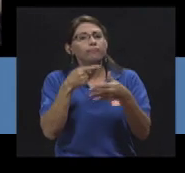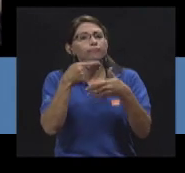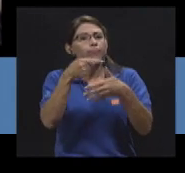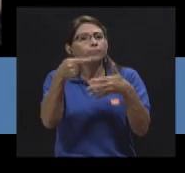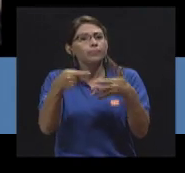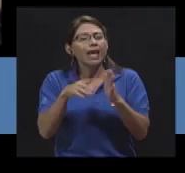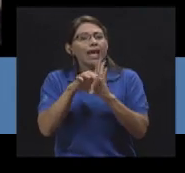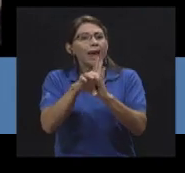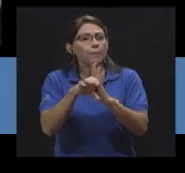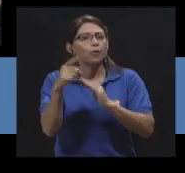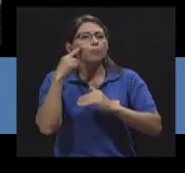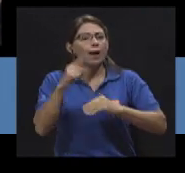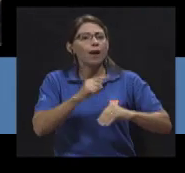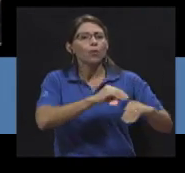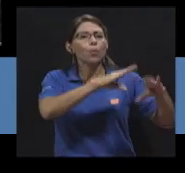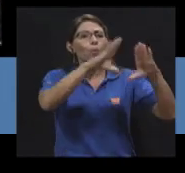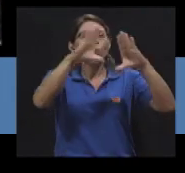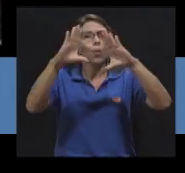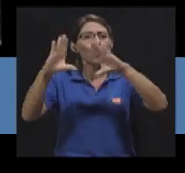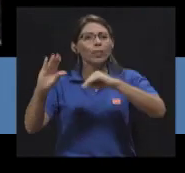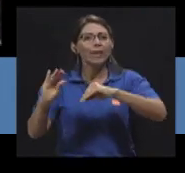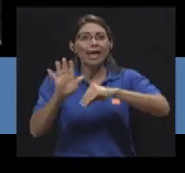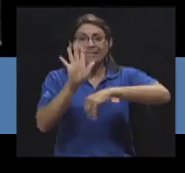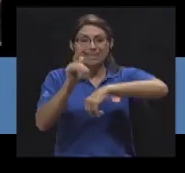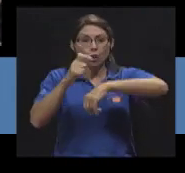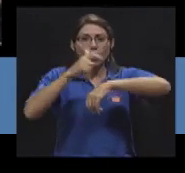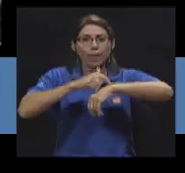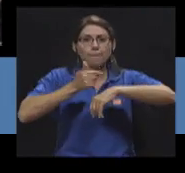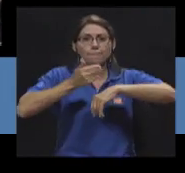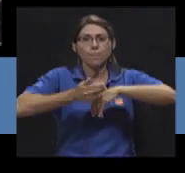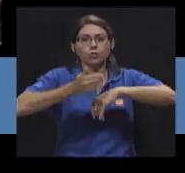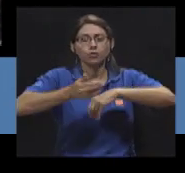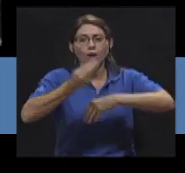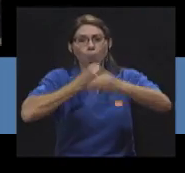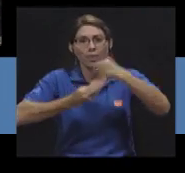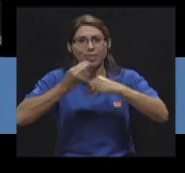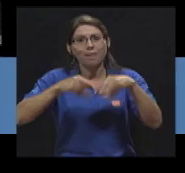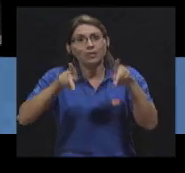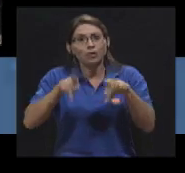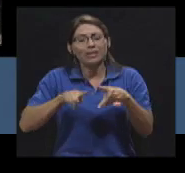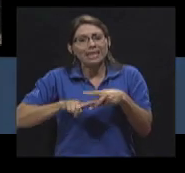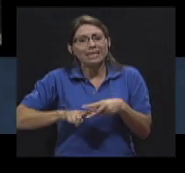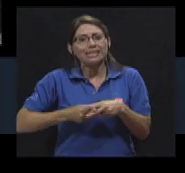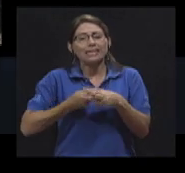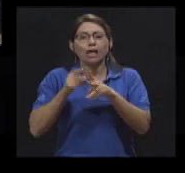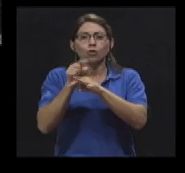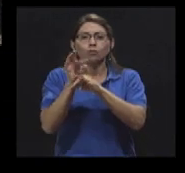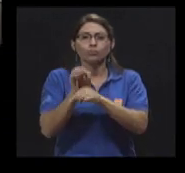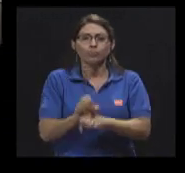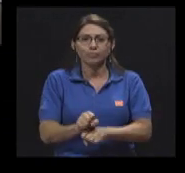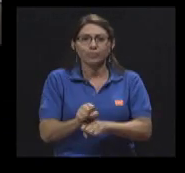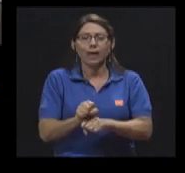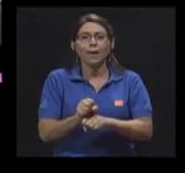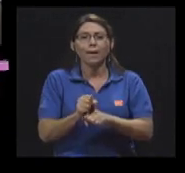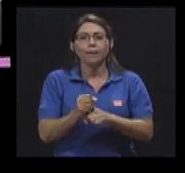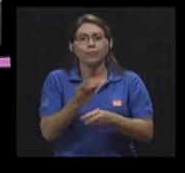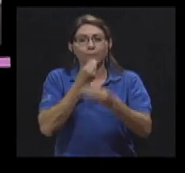vegetarianos para los cinco tiempos de comida? Sobre todo para aquellas personas que están iniciando los hábitos vegetarianos.